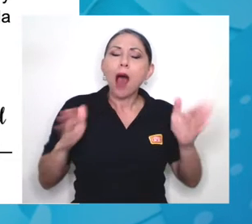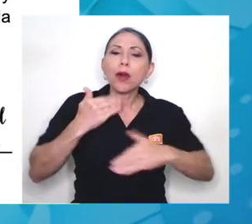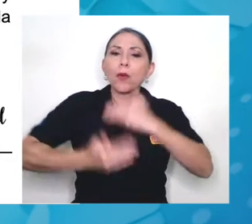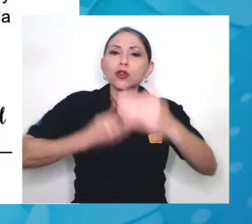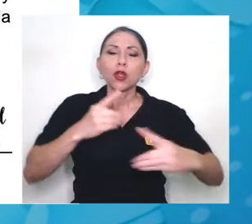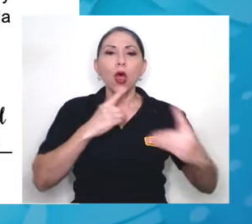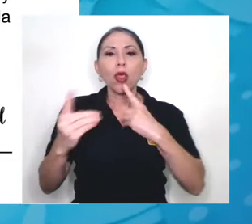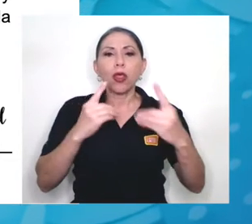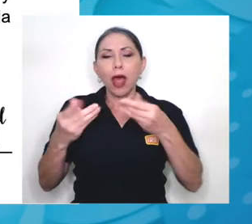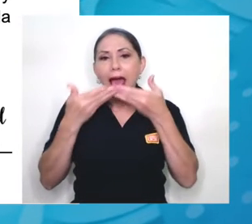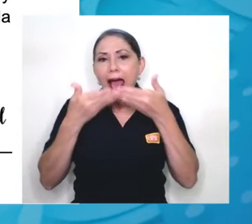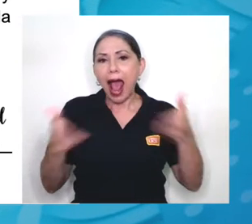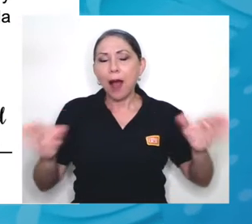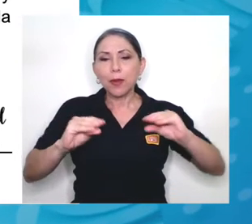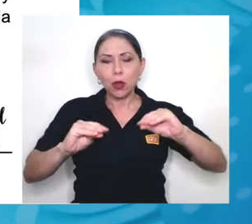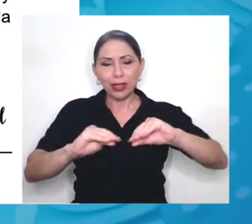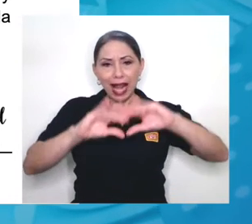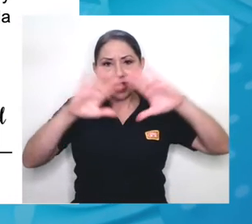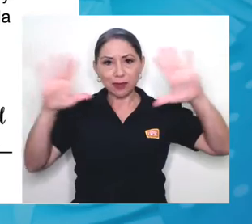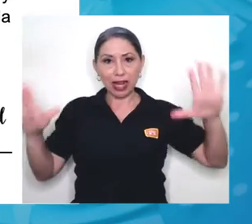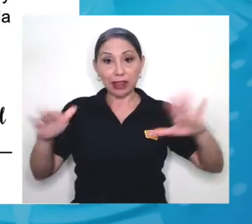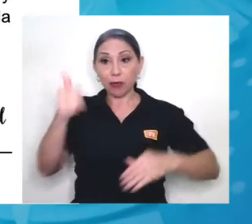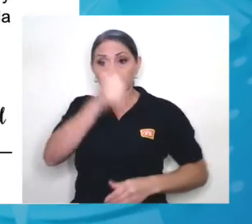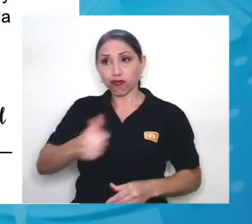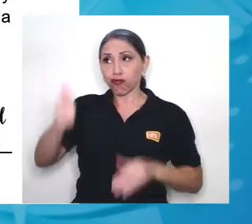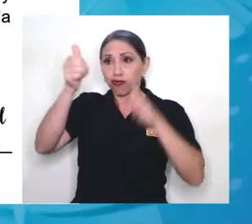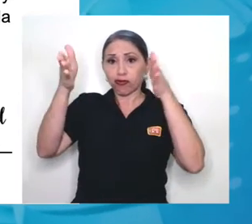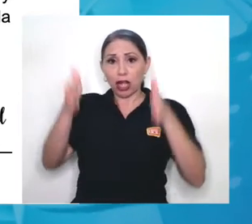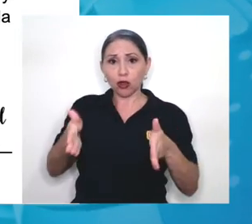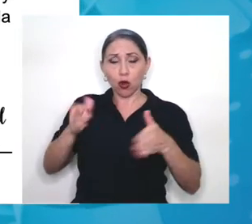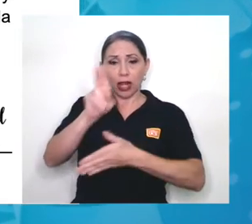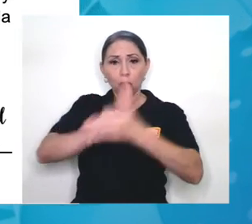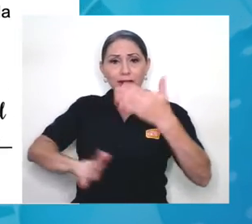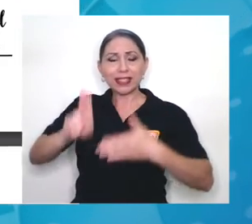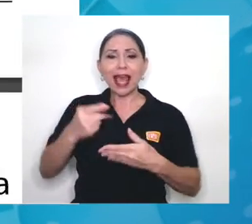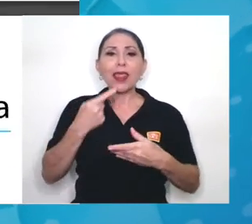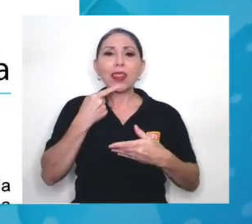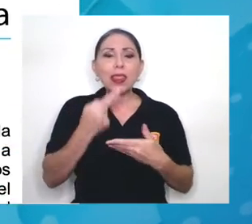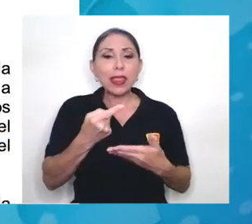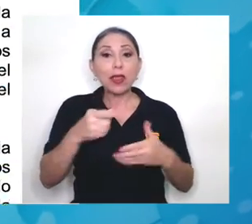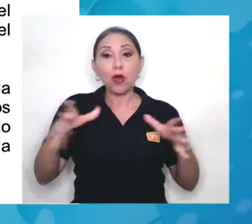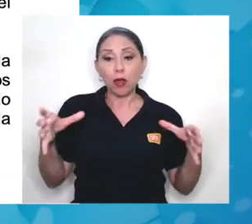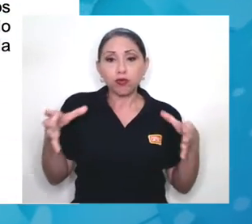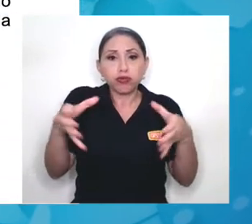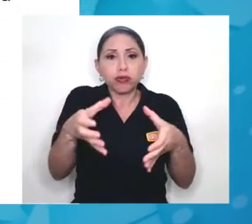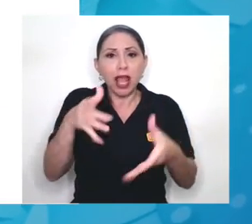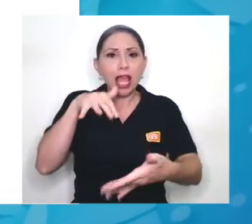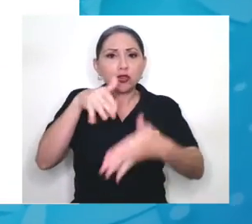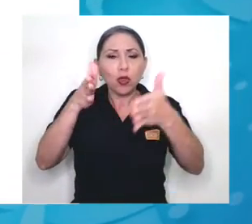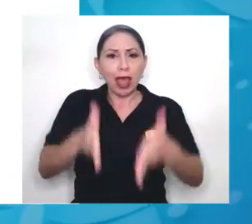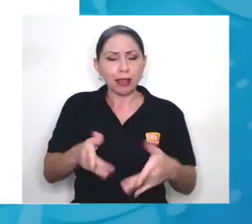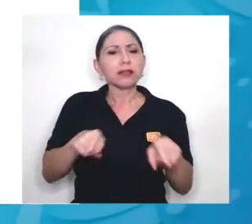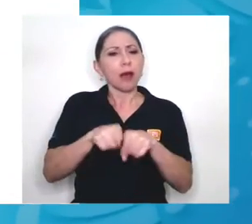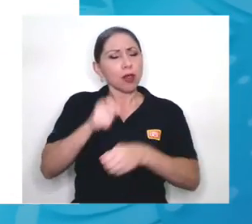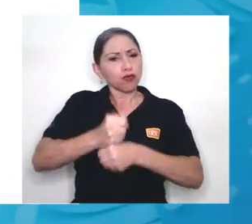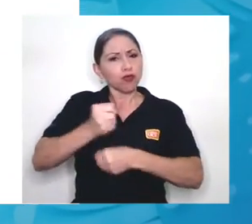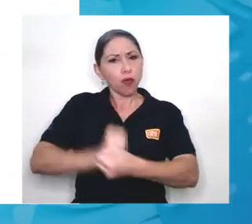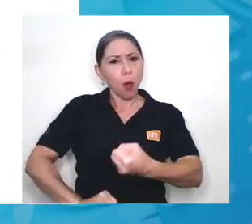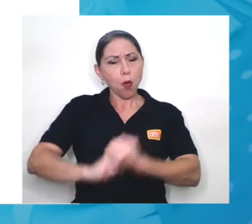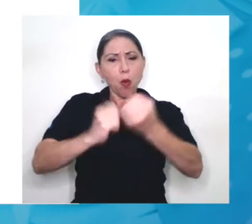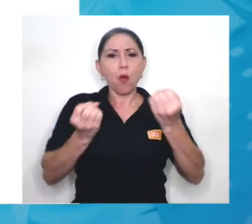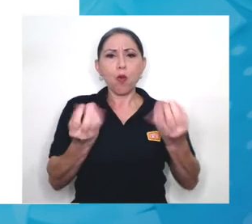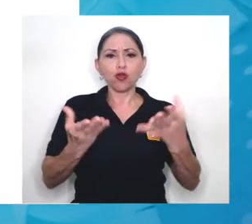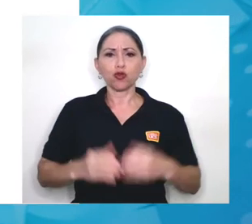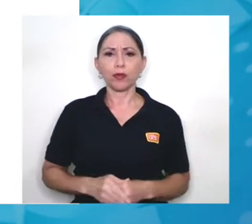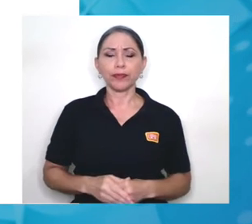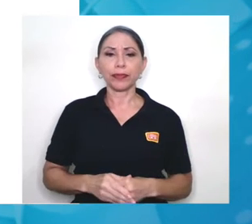amplio y transparente. El rector de la universidad añadió que el sector estudiantil aportaría mucho. Por